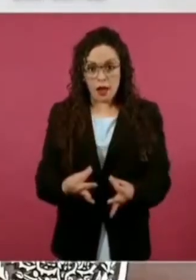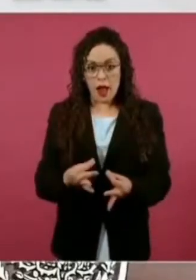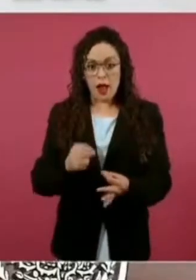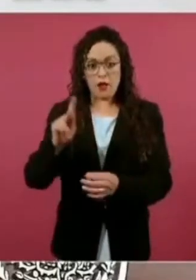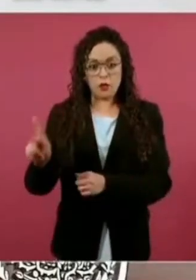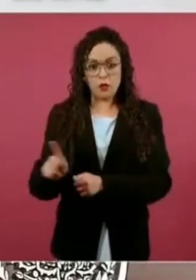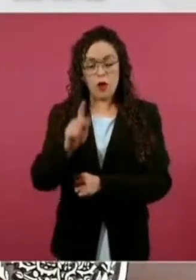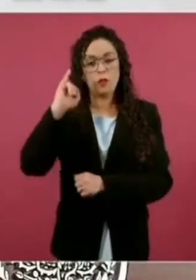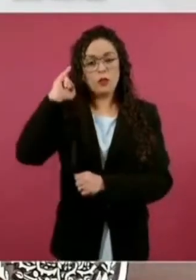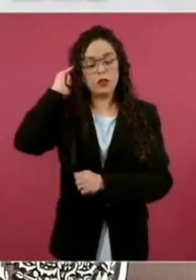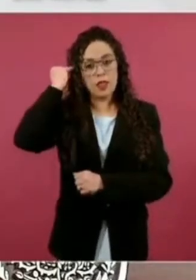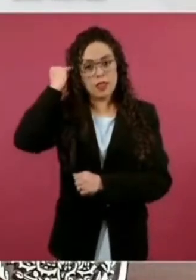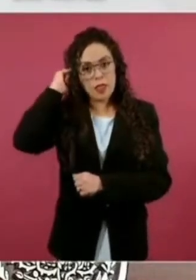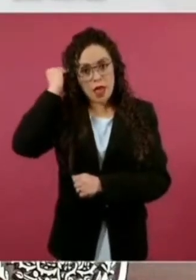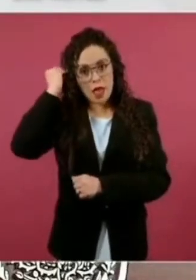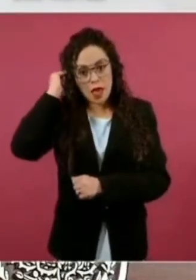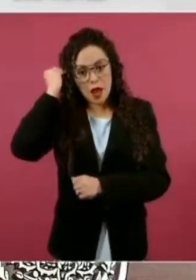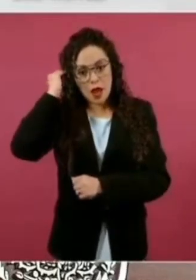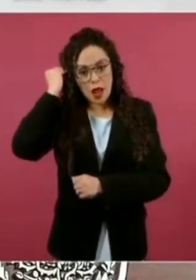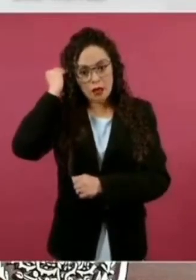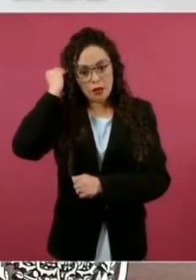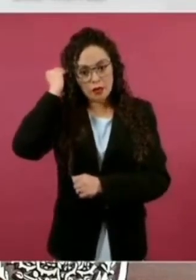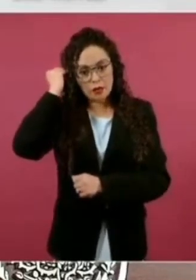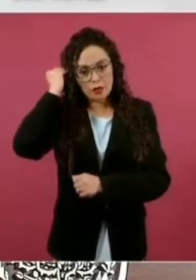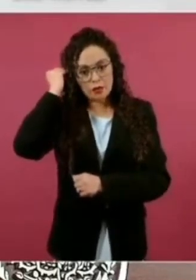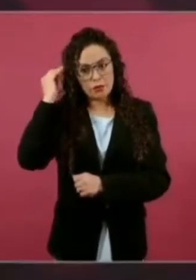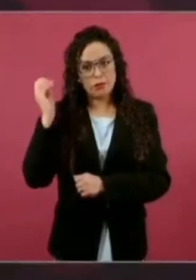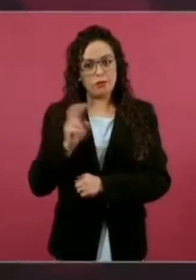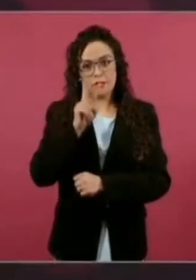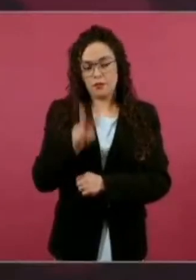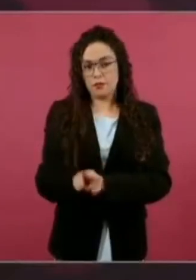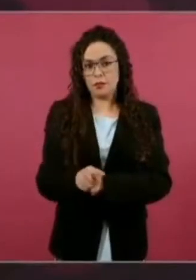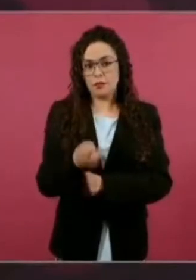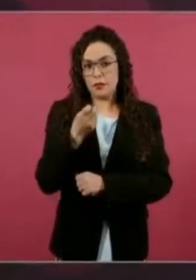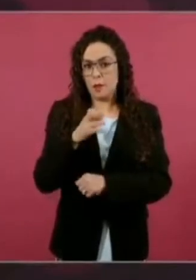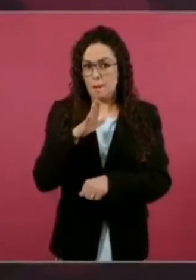de México, de nuestro país.